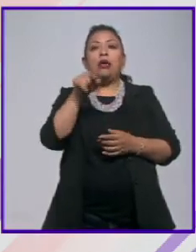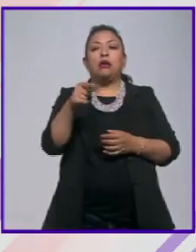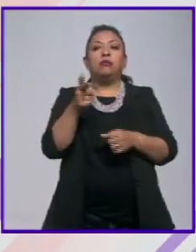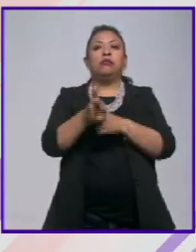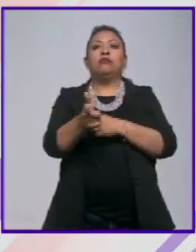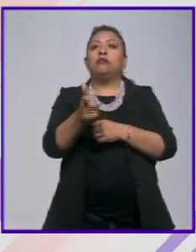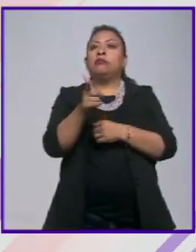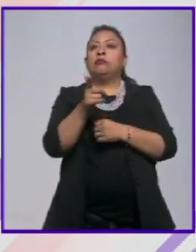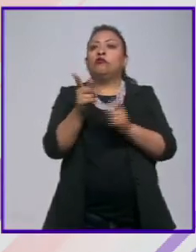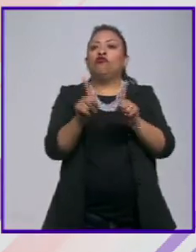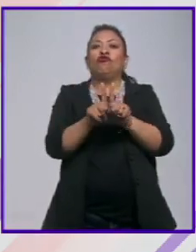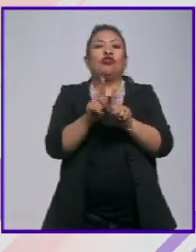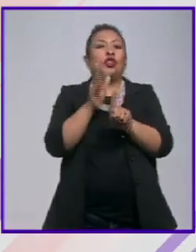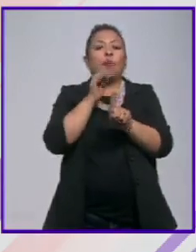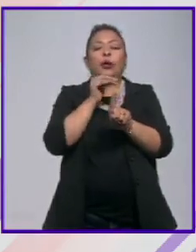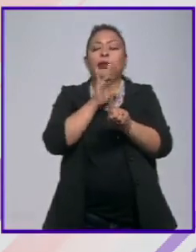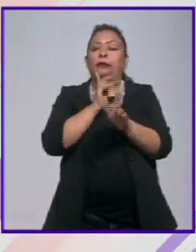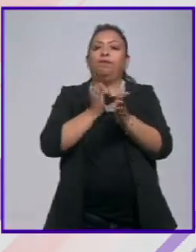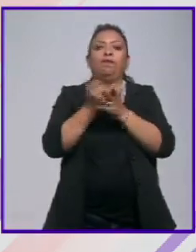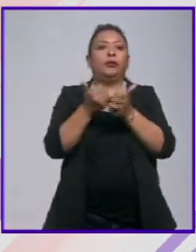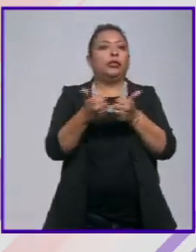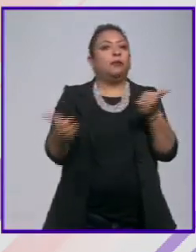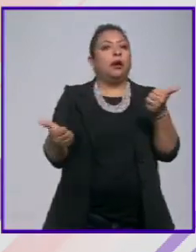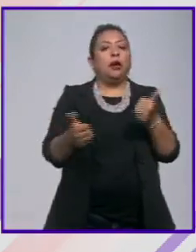dan cuenta de que no pueden estar juntos y se separan